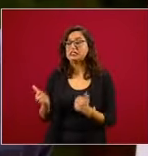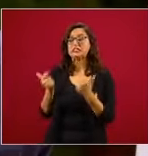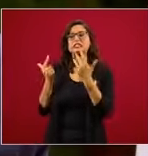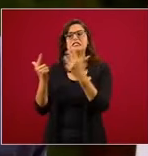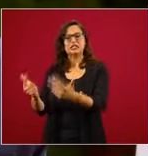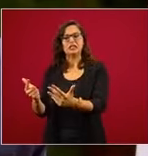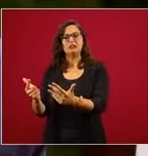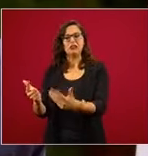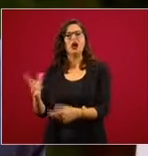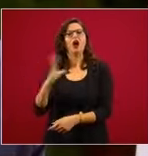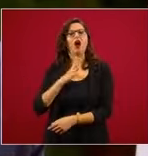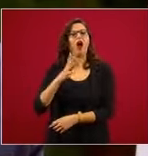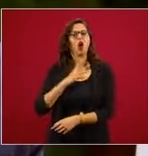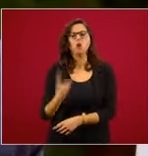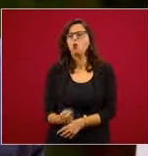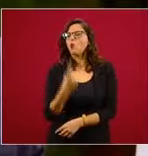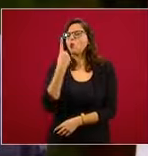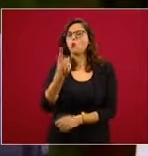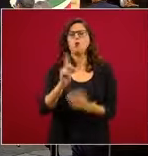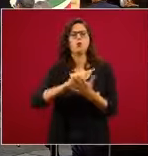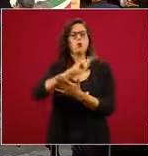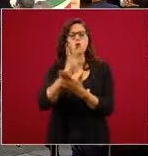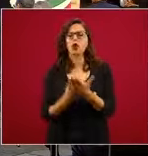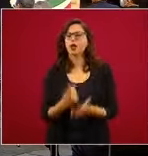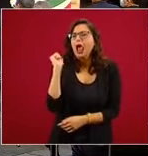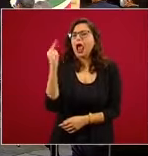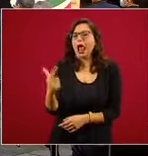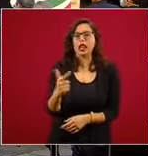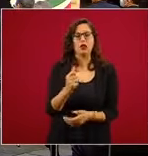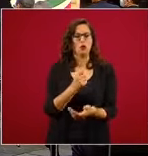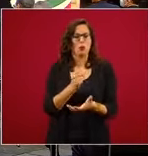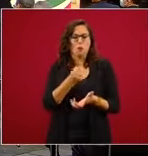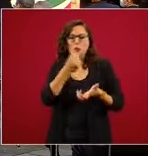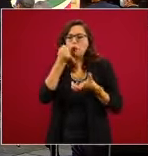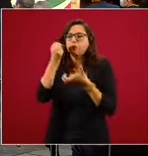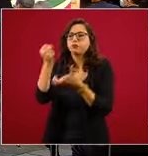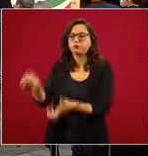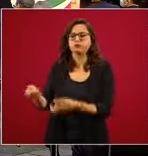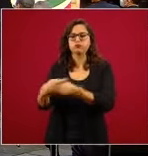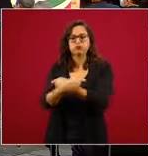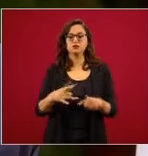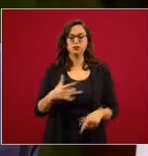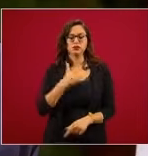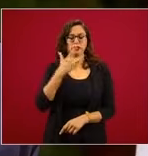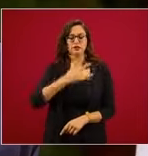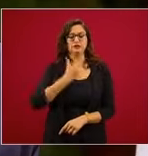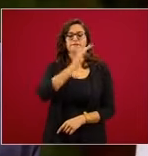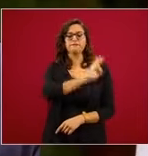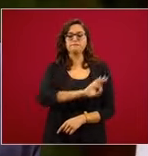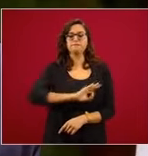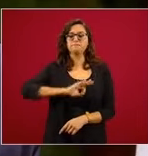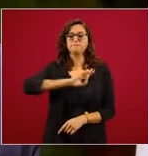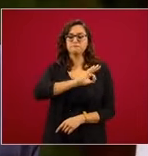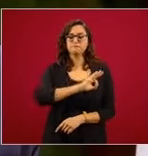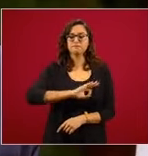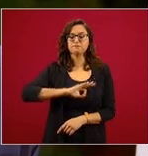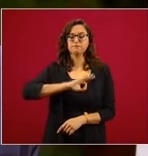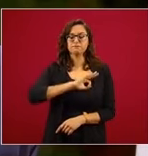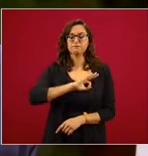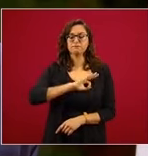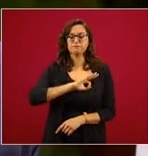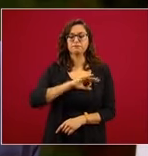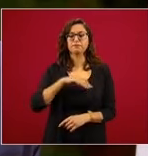un beneficio o algo del presupuesto público, que es dinero de todos. El 100 por ciento